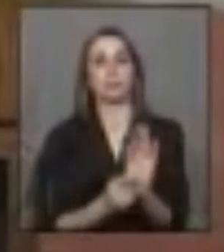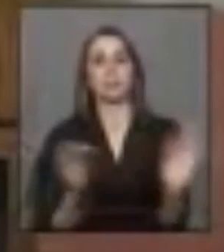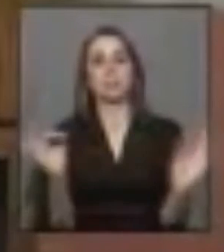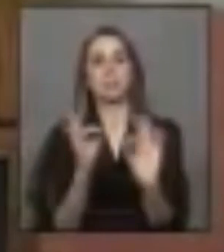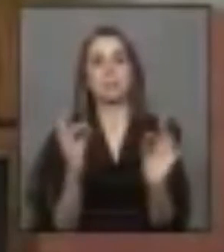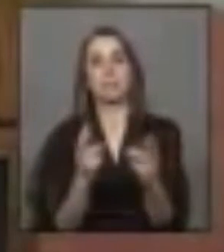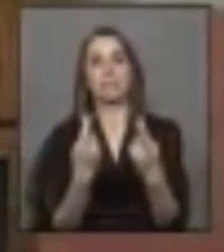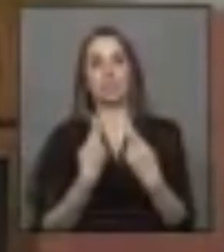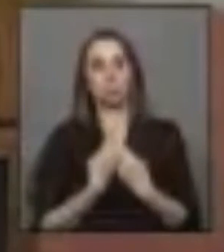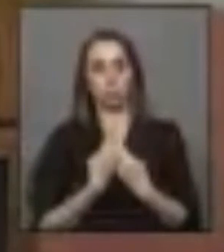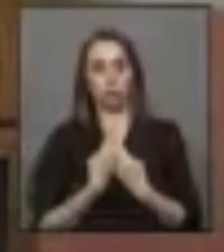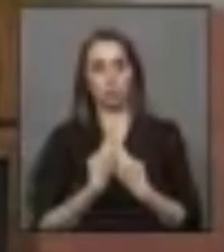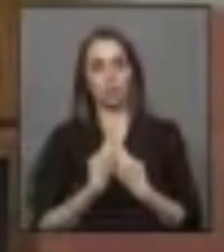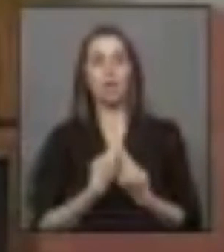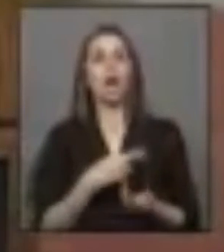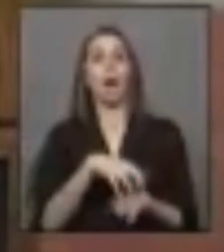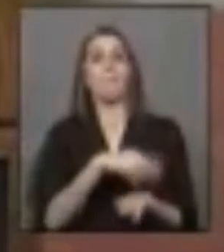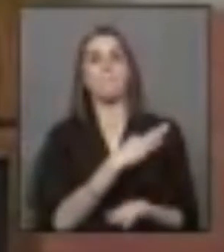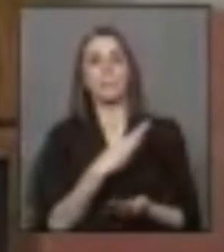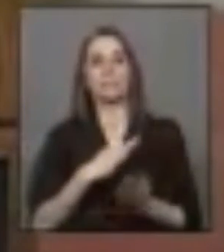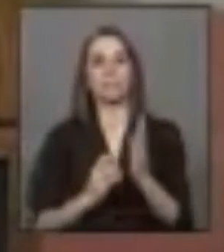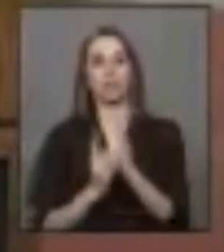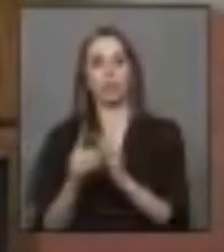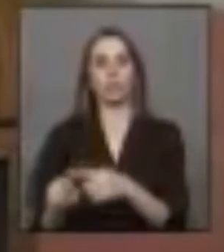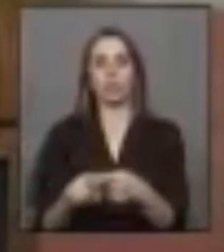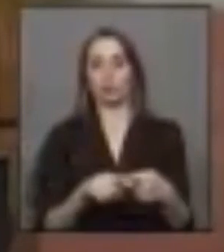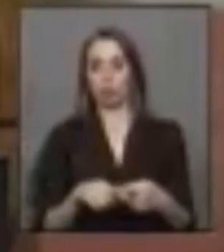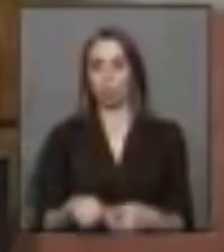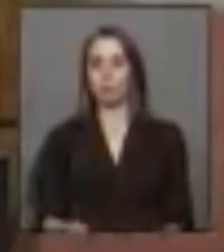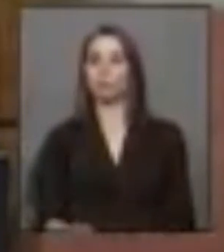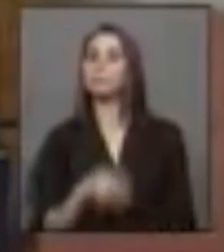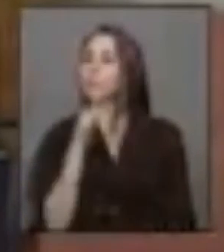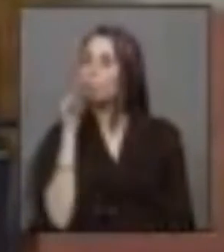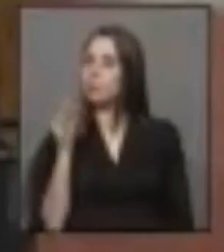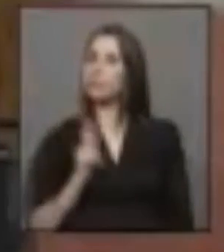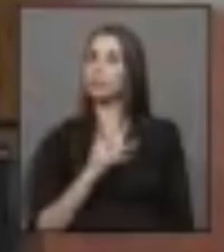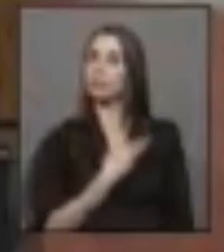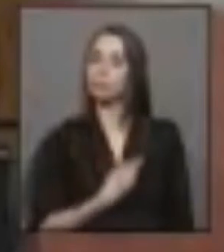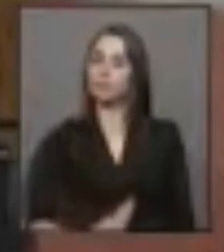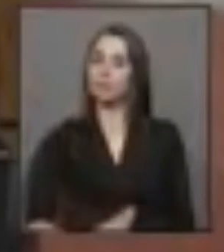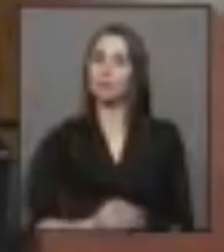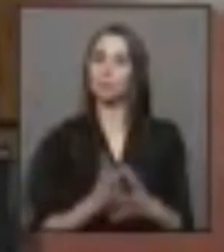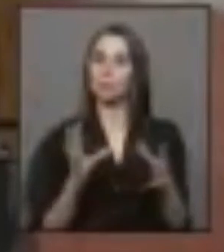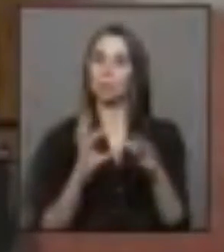tenido respuestas formales del Ministerio de Desarrollo Social. He dicho, señor Presidente, muchas gracias.